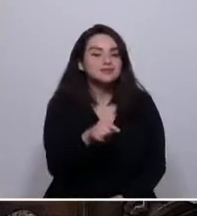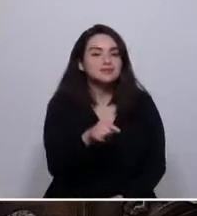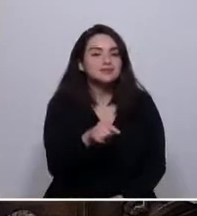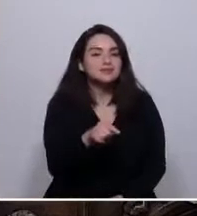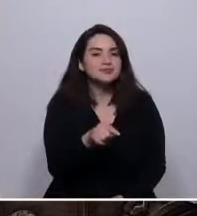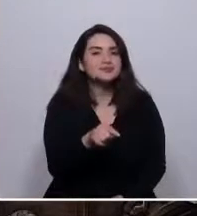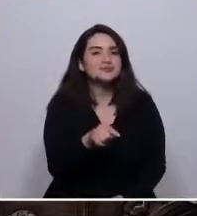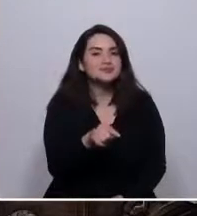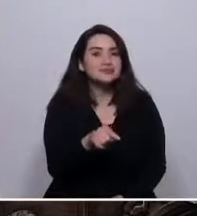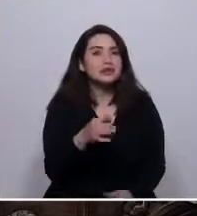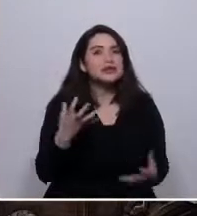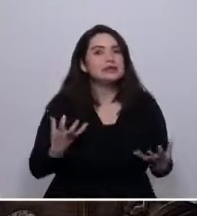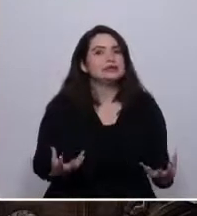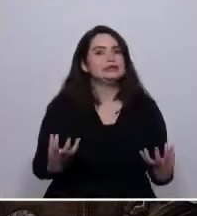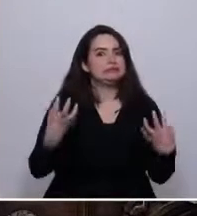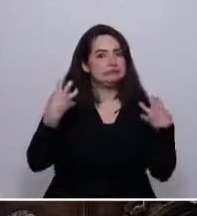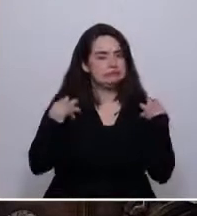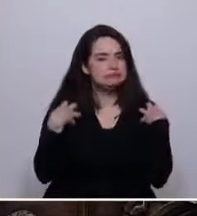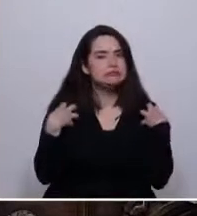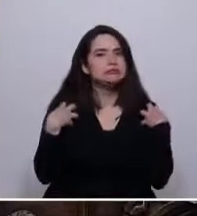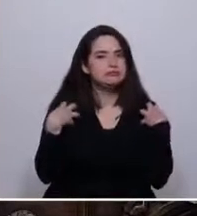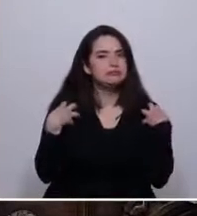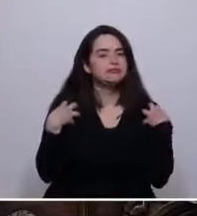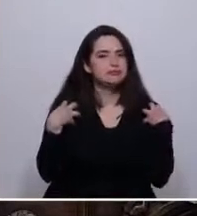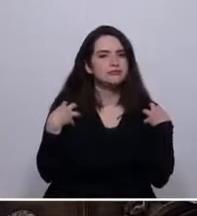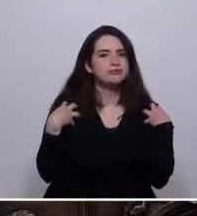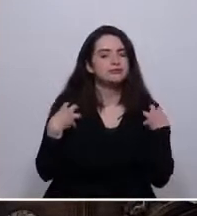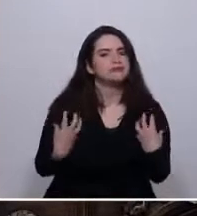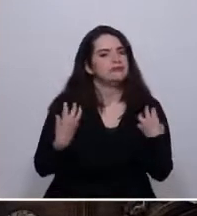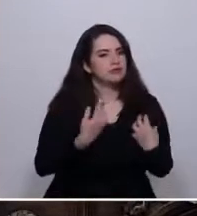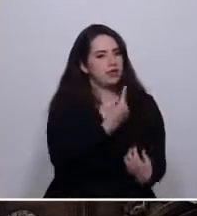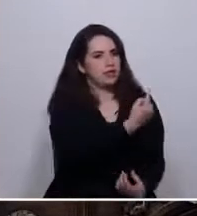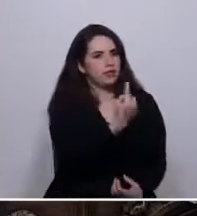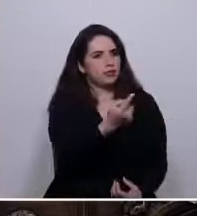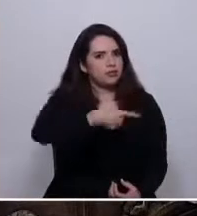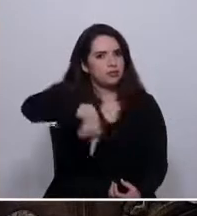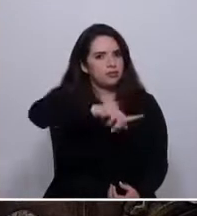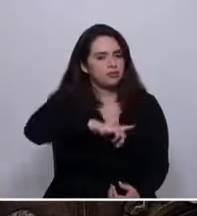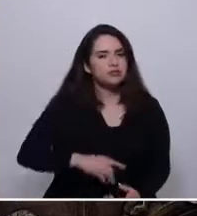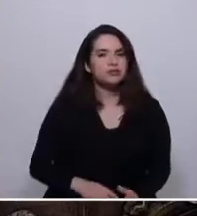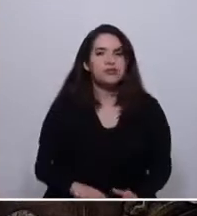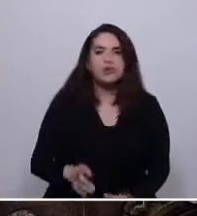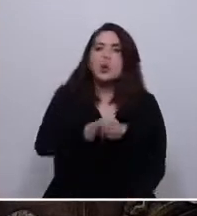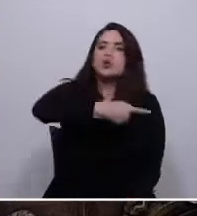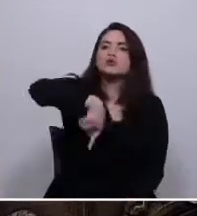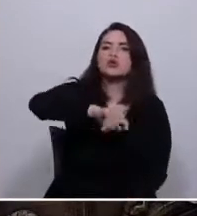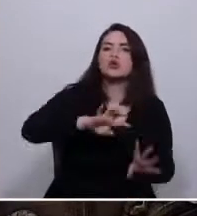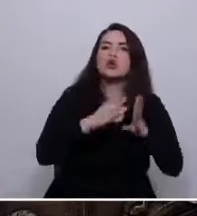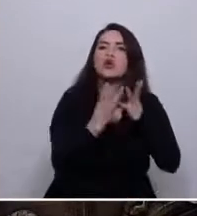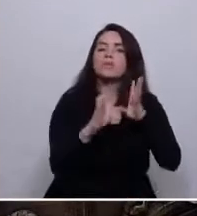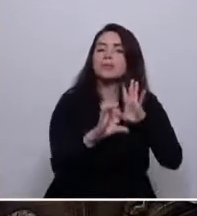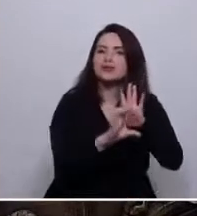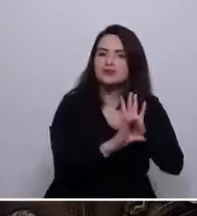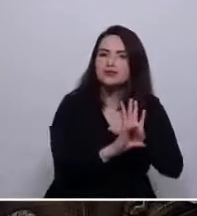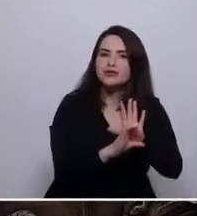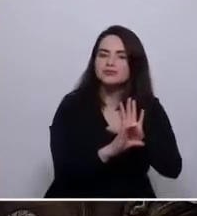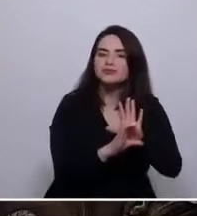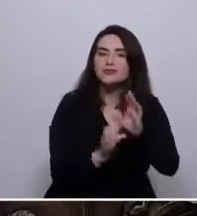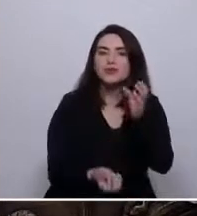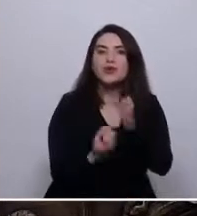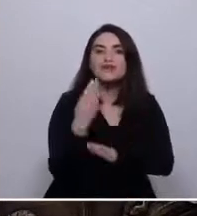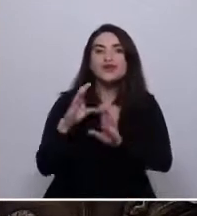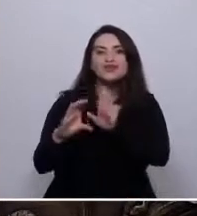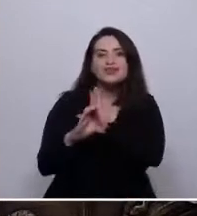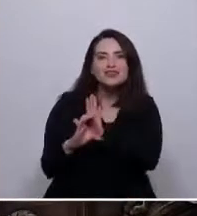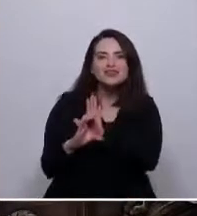una gran responsabilidad sobre nuestros hombros? Para nosotros los convencionales la nueva constitución